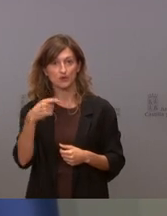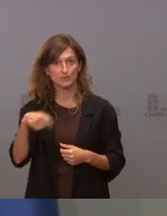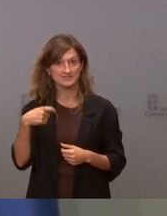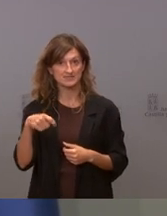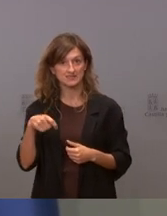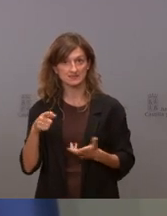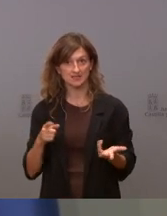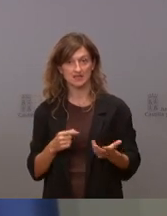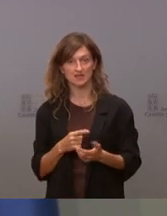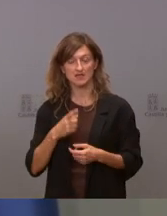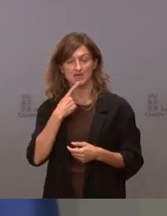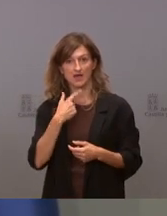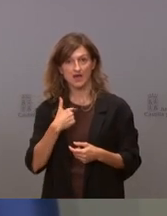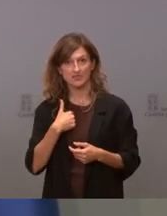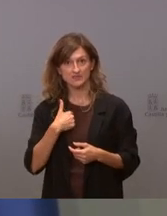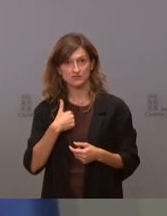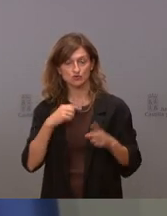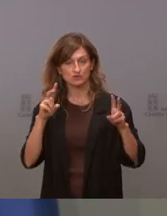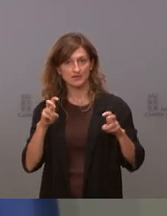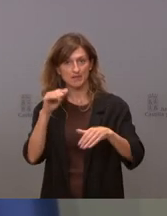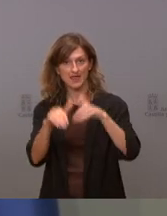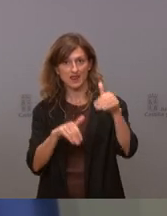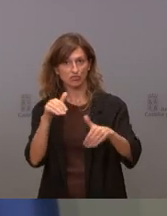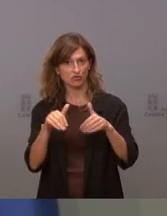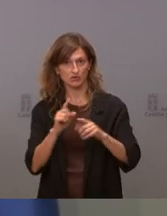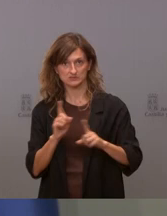nos ha dicho que no está en su ánimo convocar elecciones.